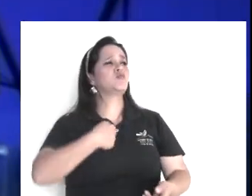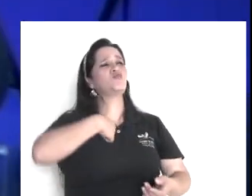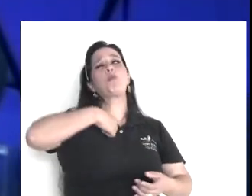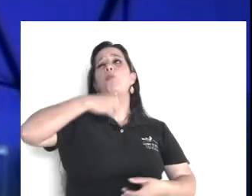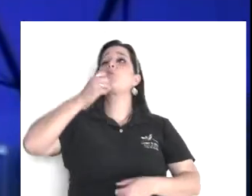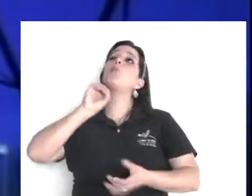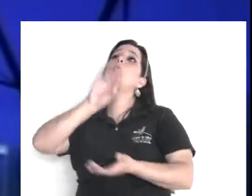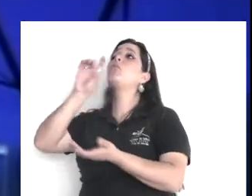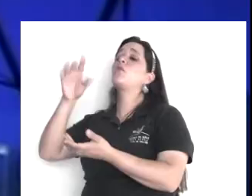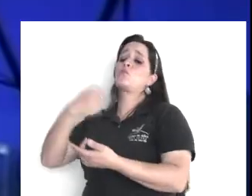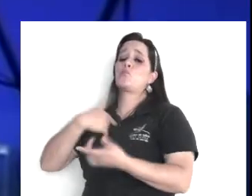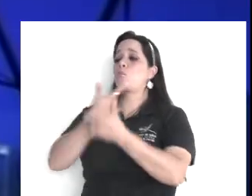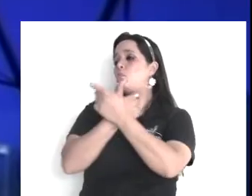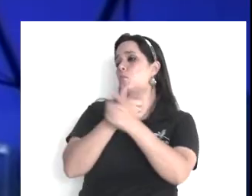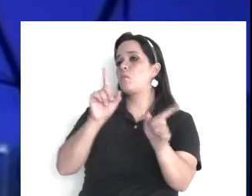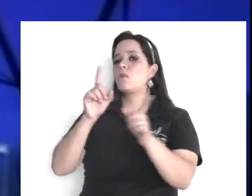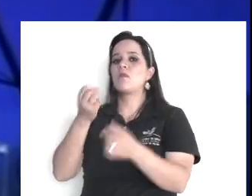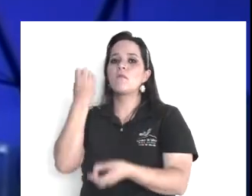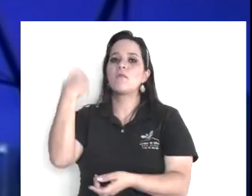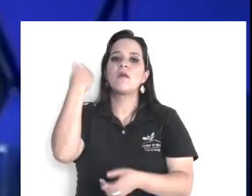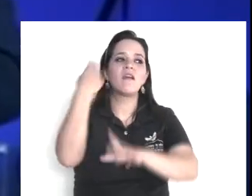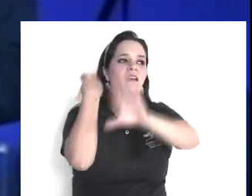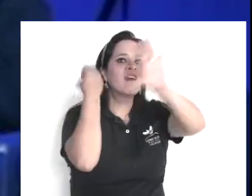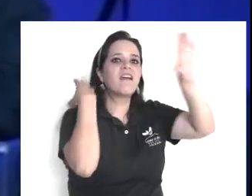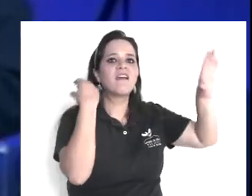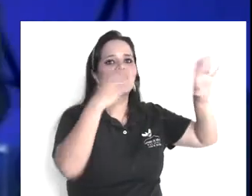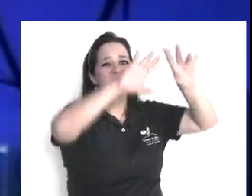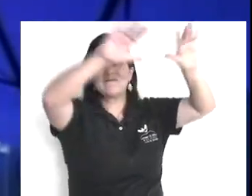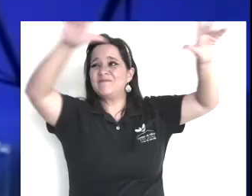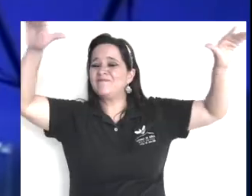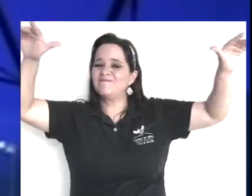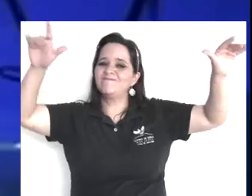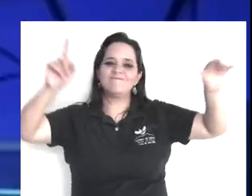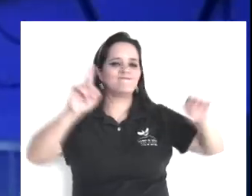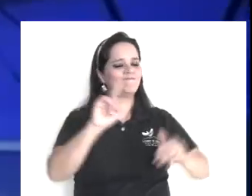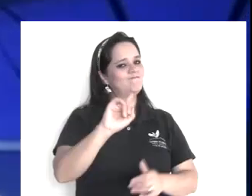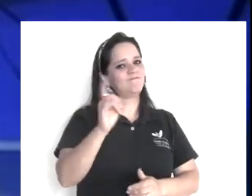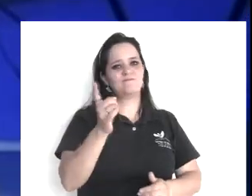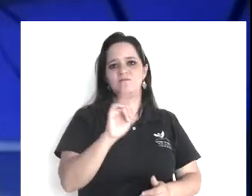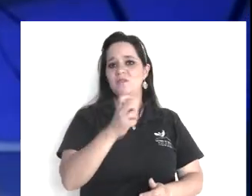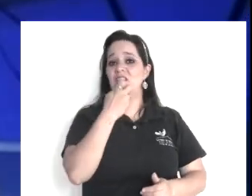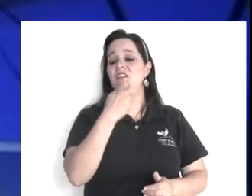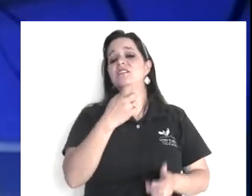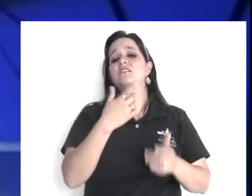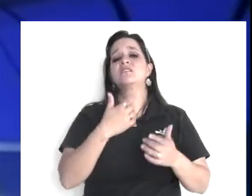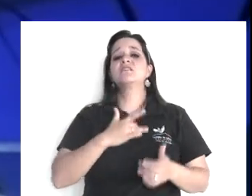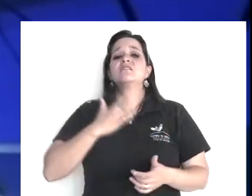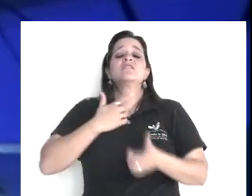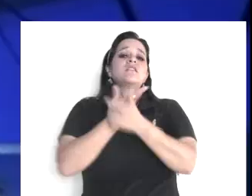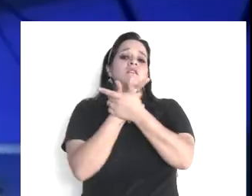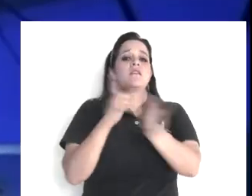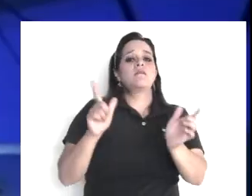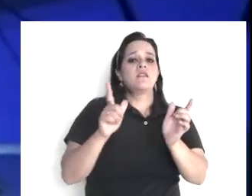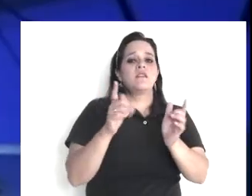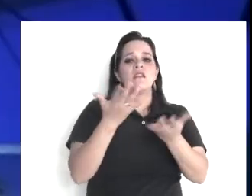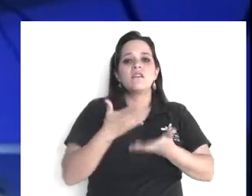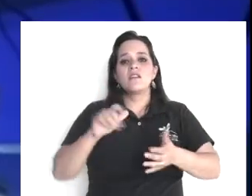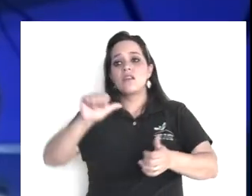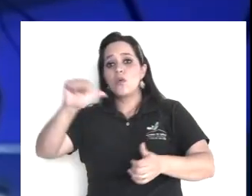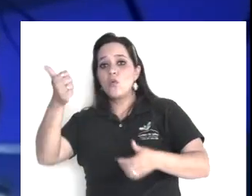expresión, no, hermanos, libertad de expresión, ha llevado a muchos, a calumniar,